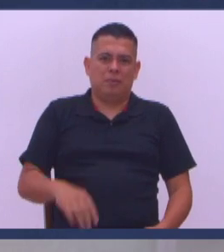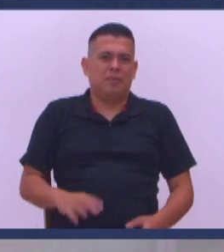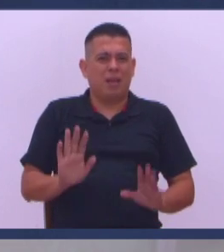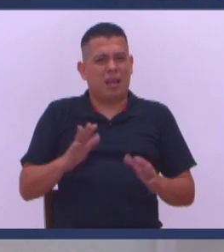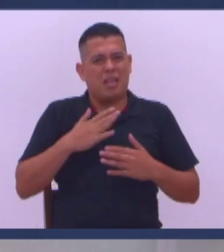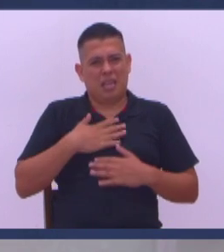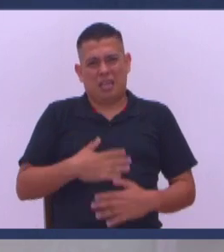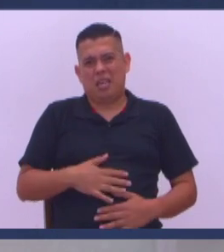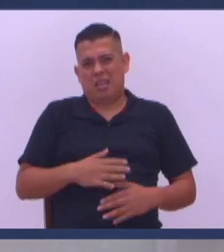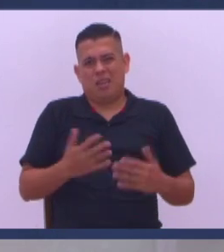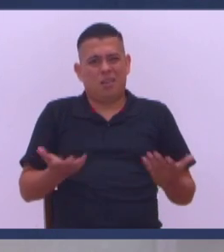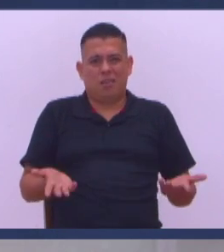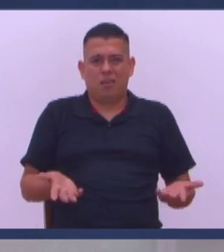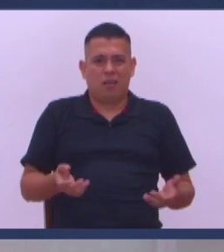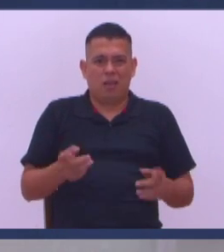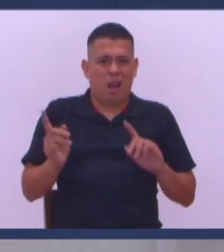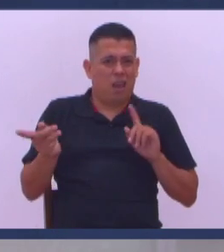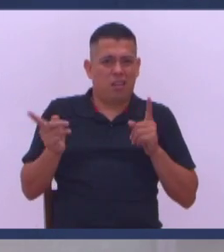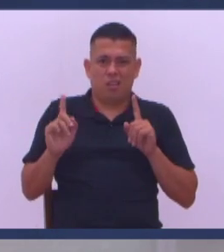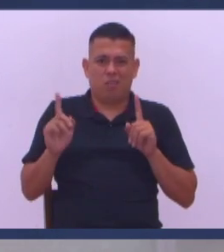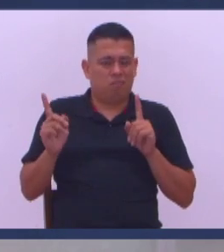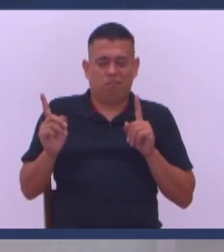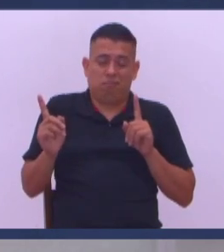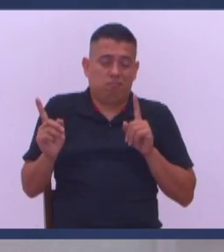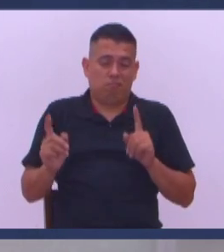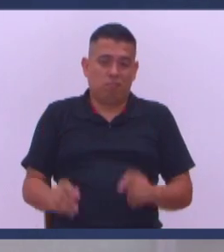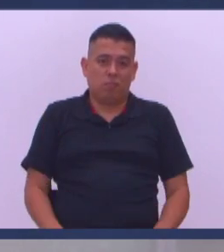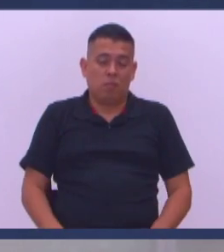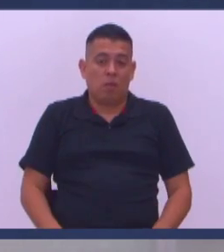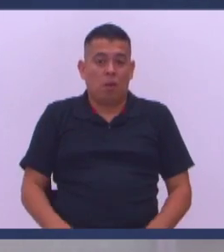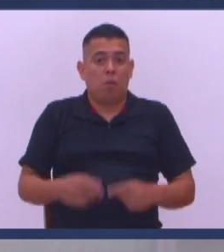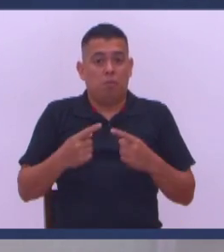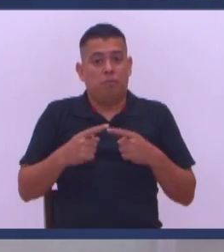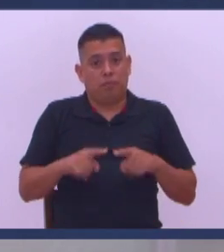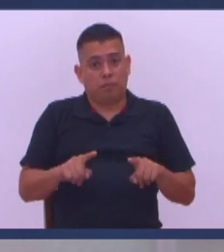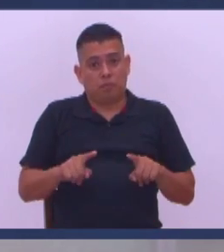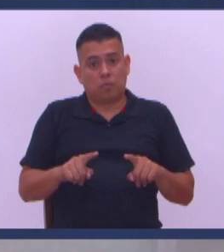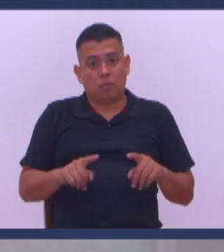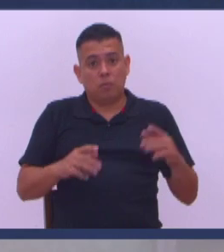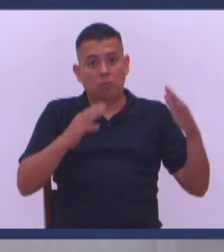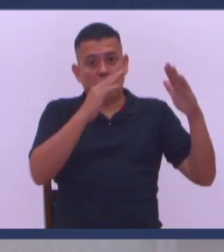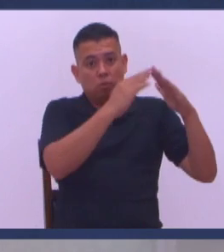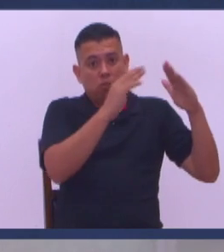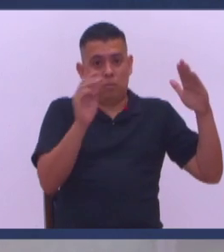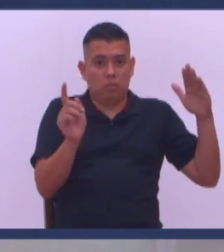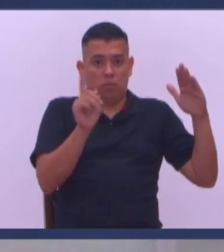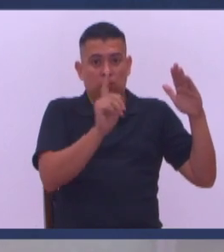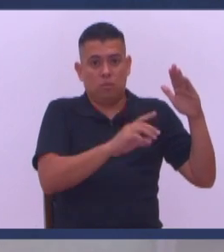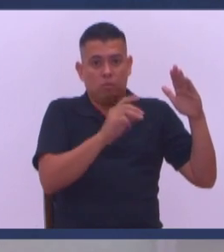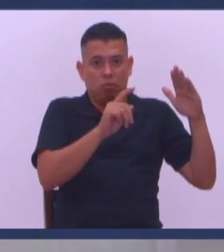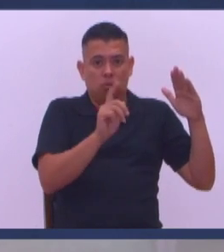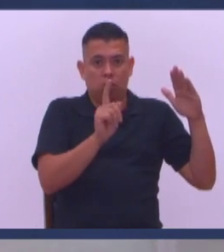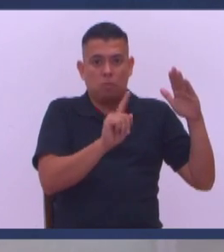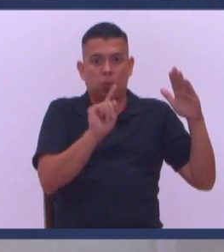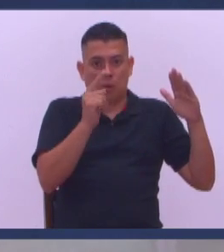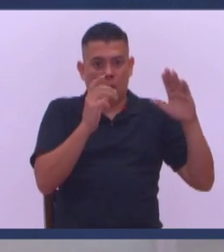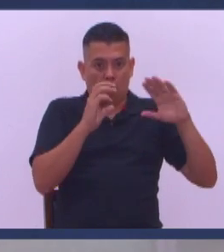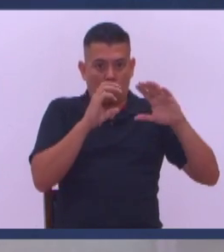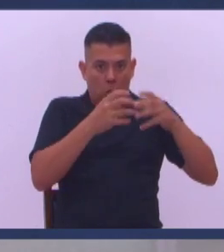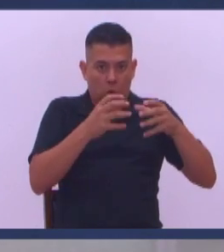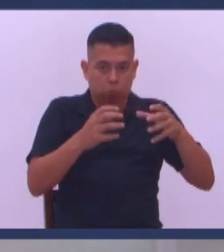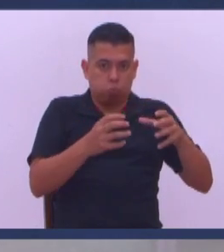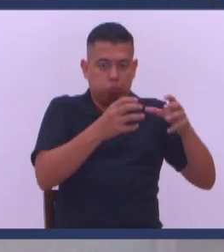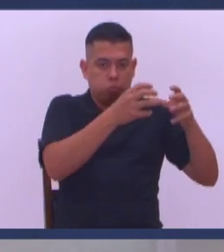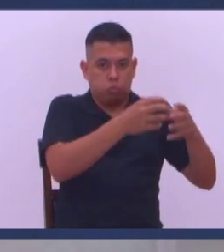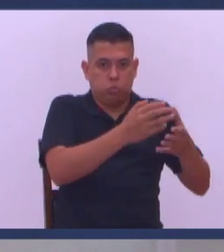Tranquilo Que actitud Más basura ¿Me entiendes? Pero Le llevaron A mis hermanos Que estaban ahí En cuarentena El primer grupo